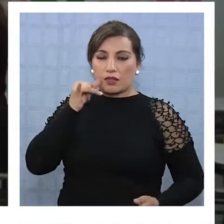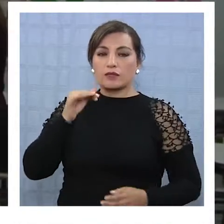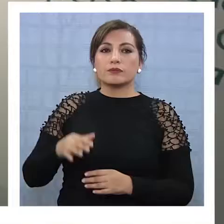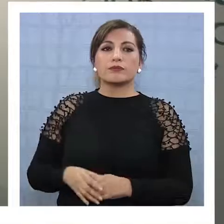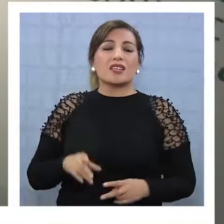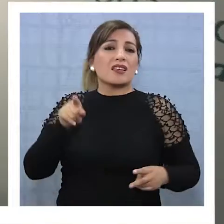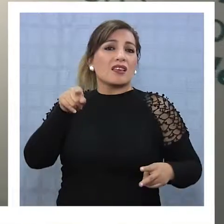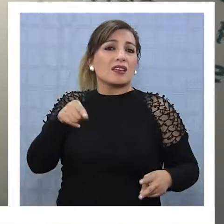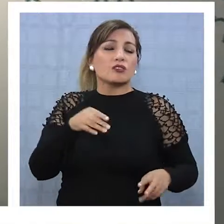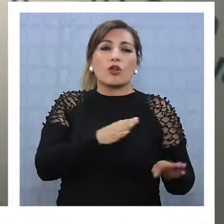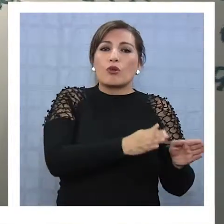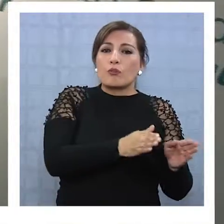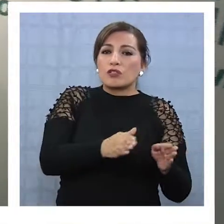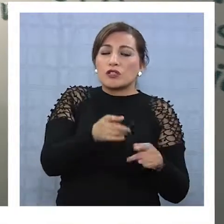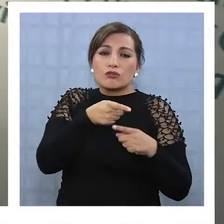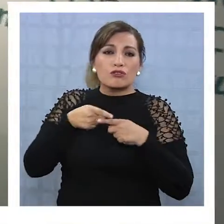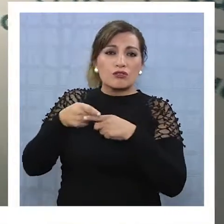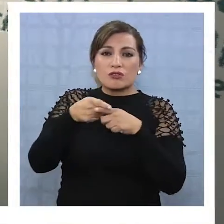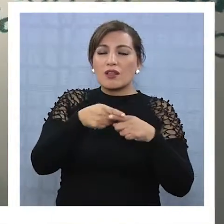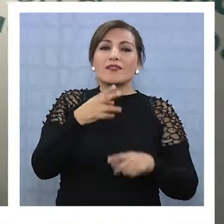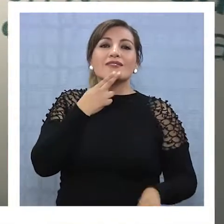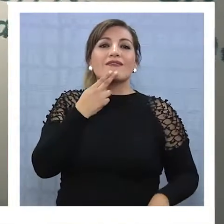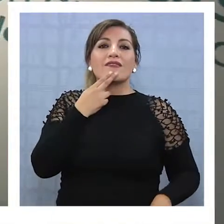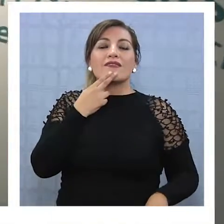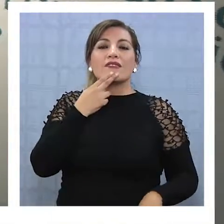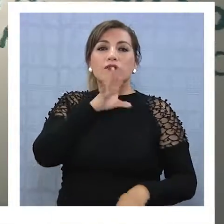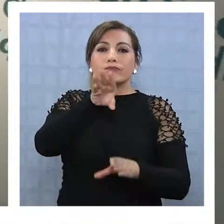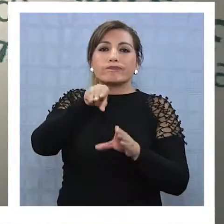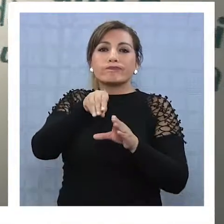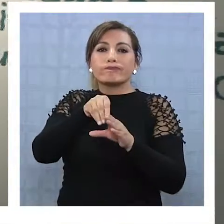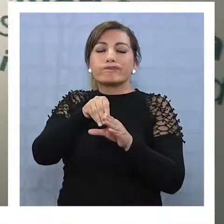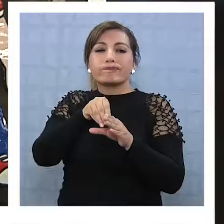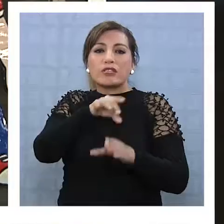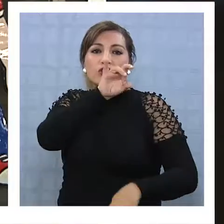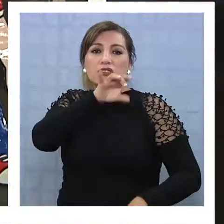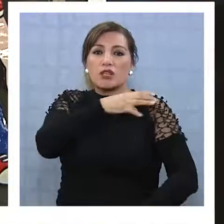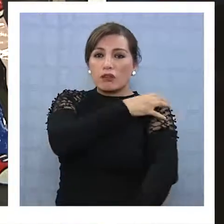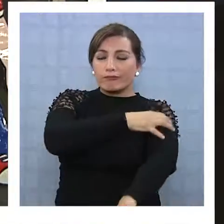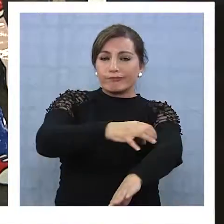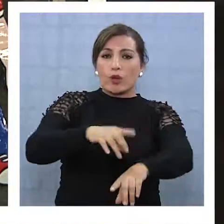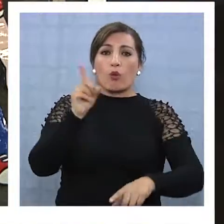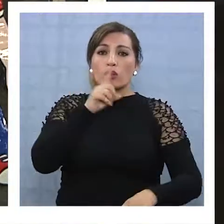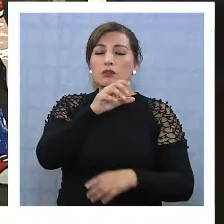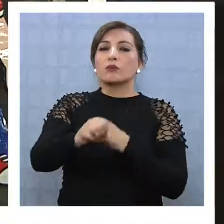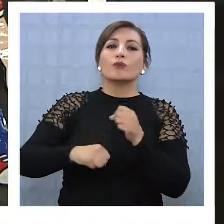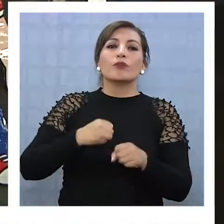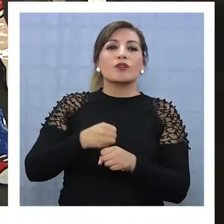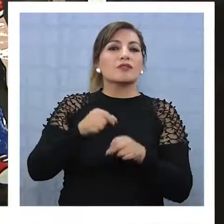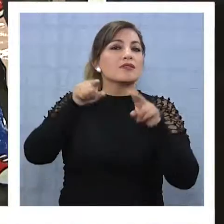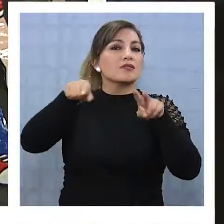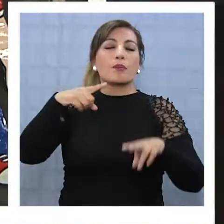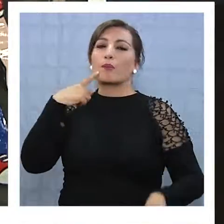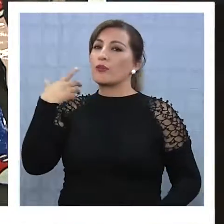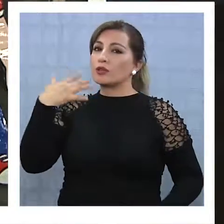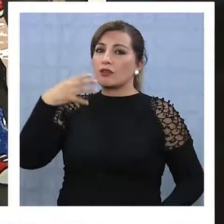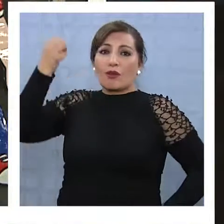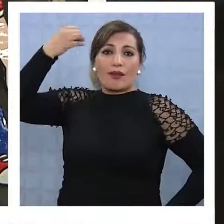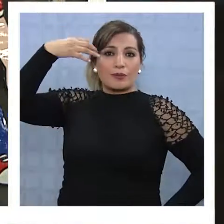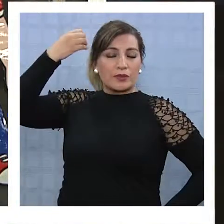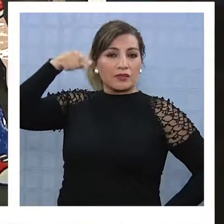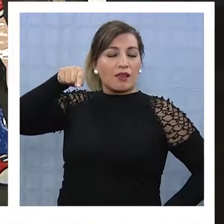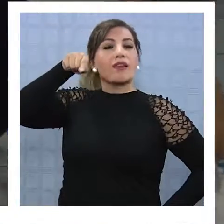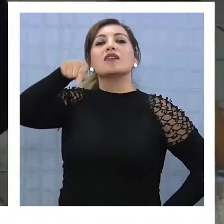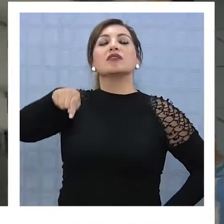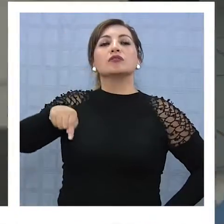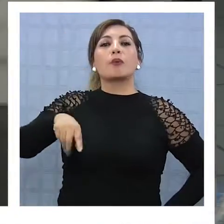la región. La dinámica de los procesos sociales que se han vivido en nuestro país en los últimos años también han formado parte importante